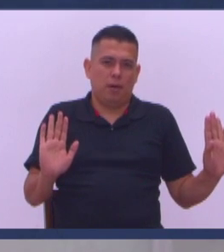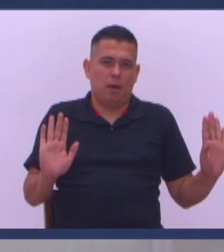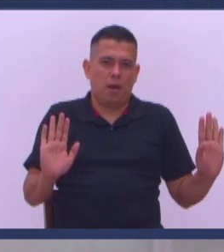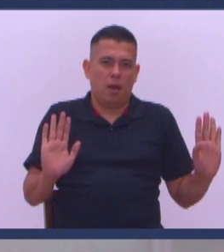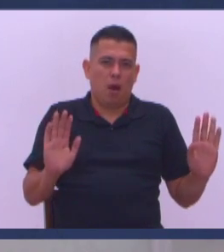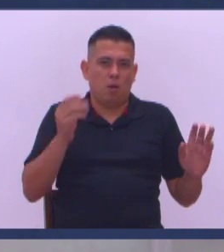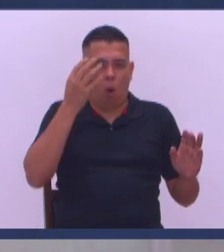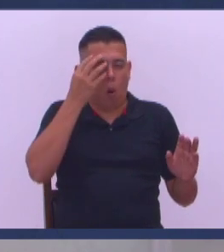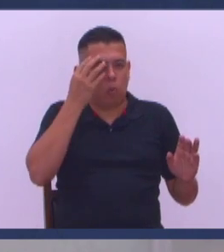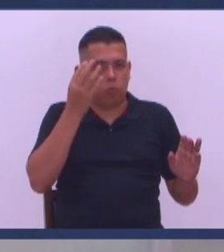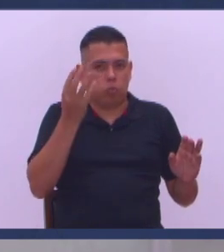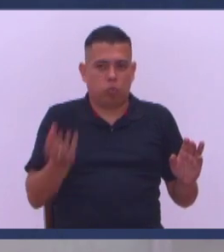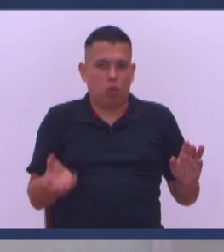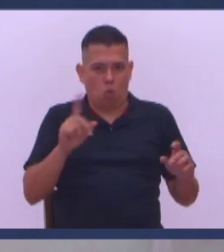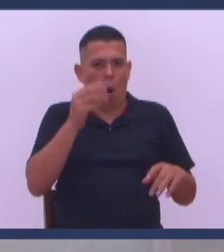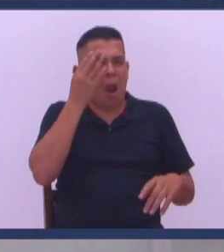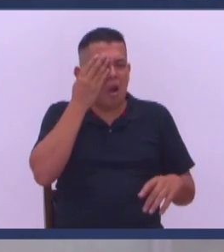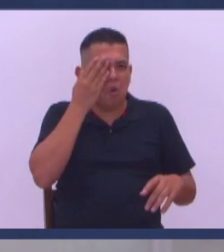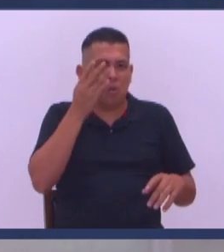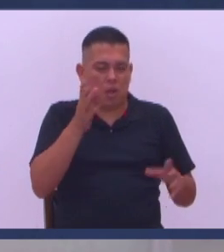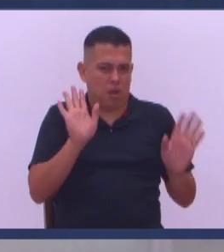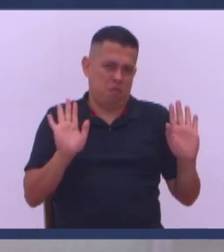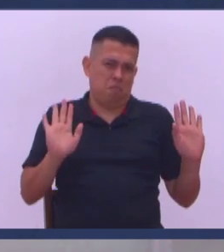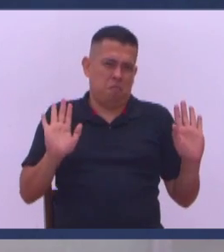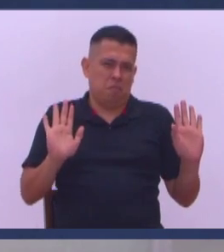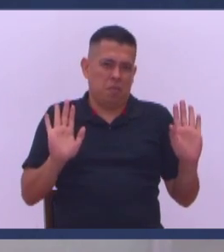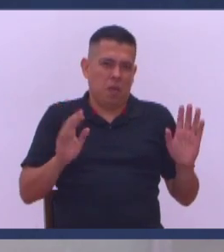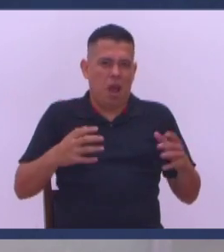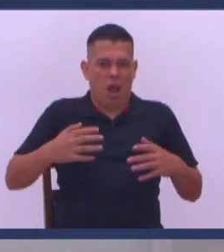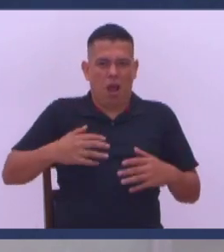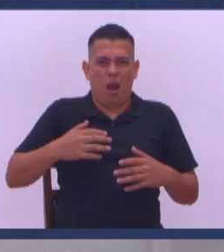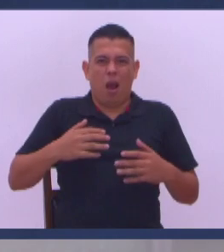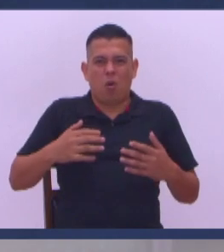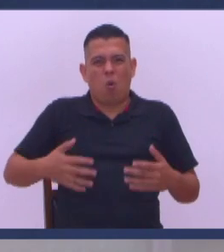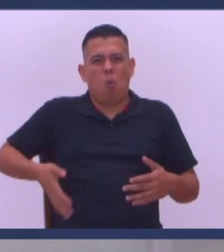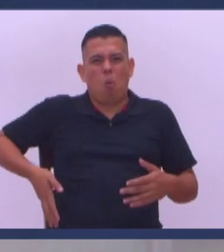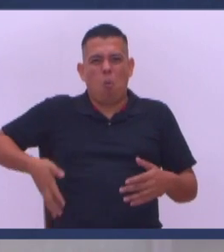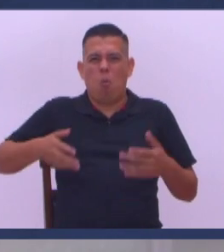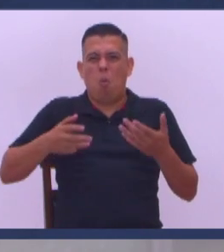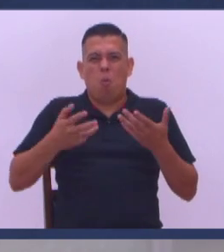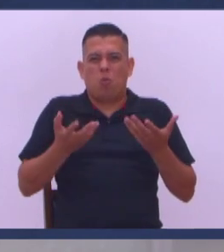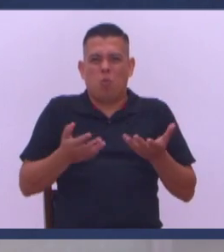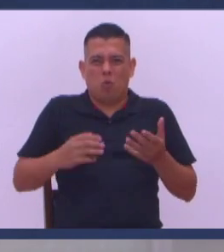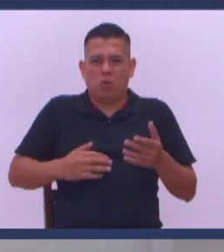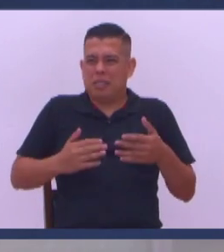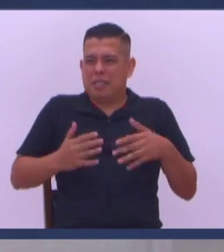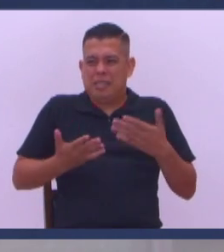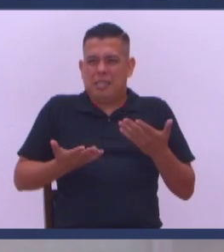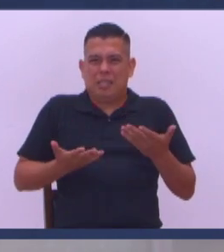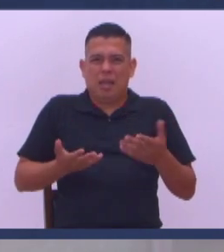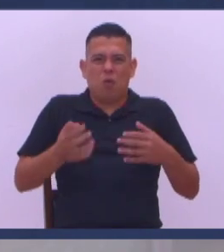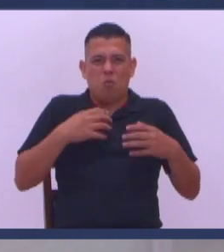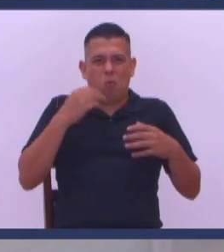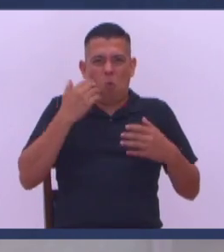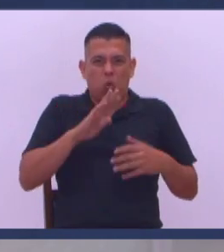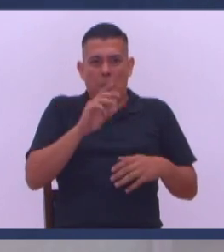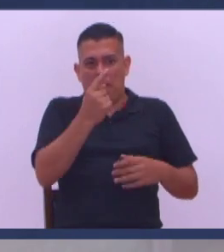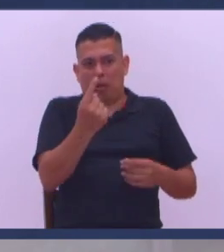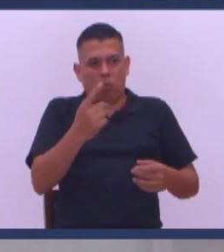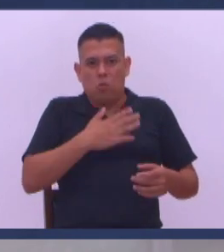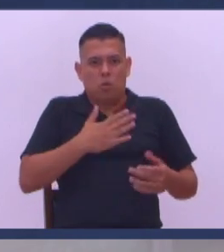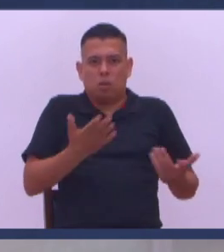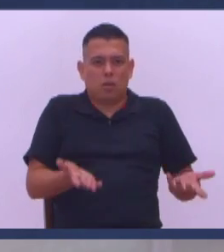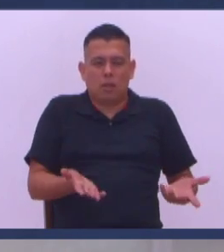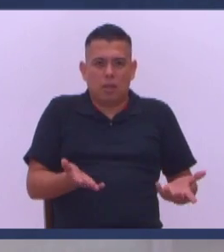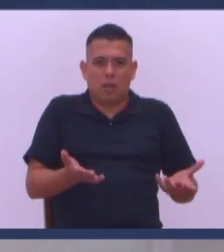Pues no se ha ido Vea Vieras como me duele El hígado Hay gente que no tiene Hígado O sea estoy siendo Un poco